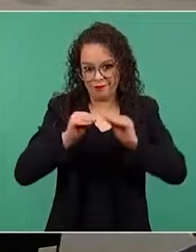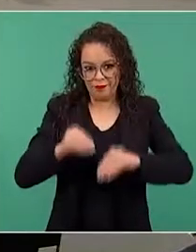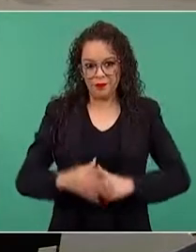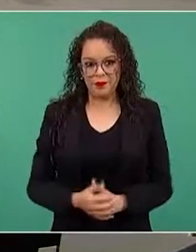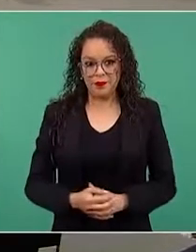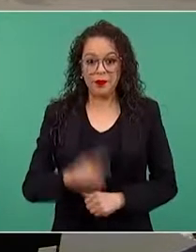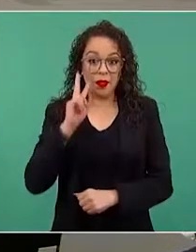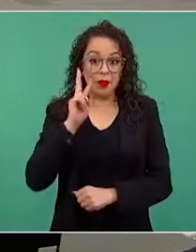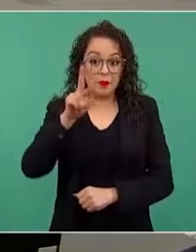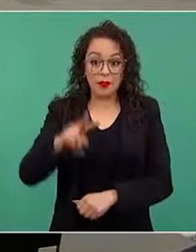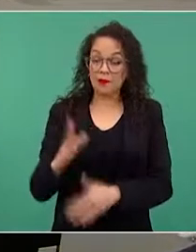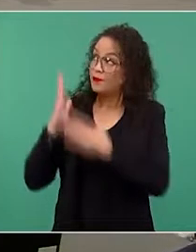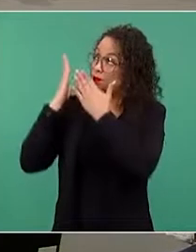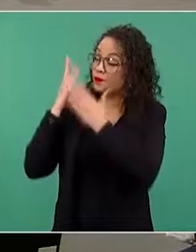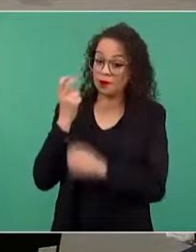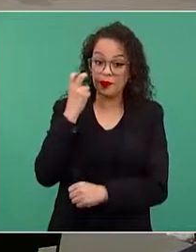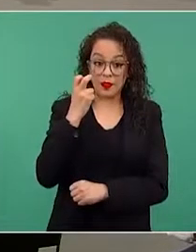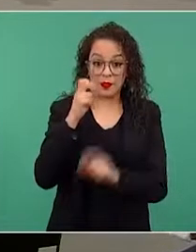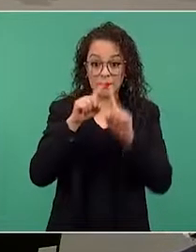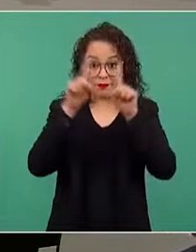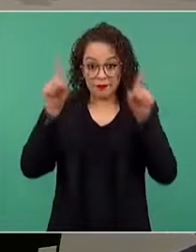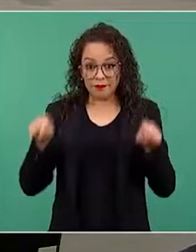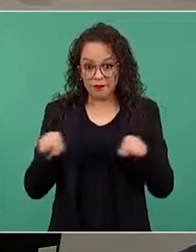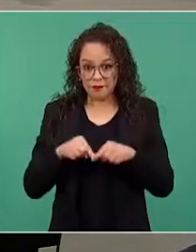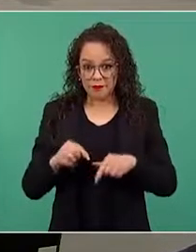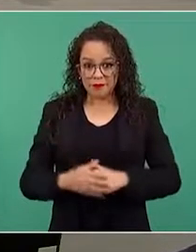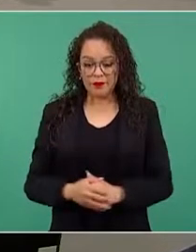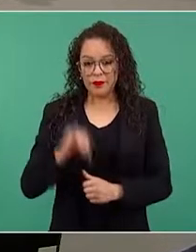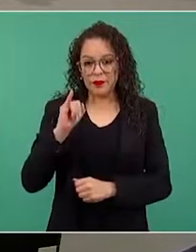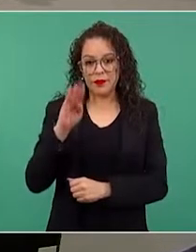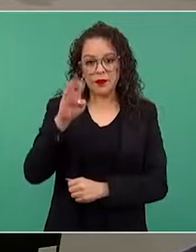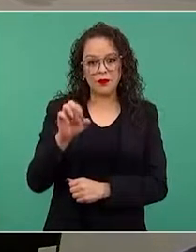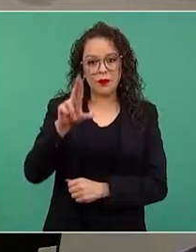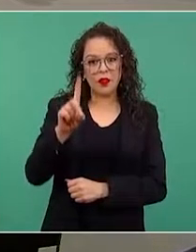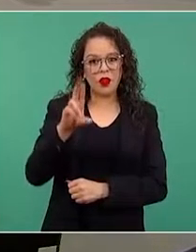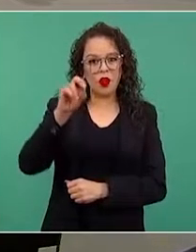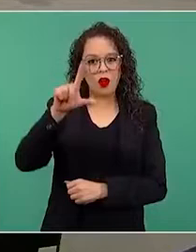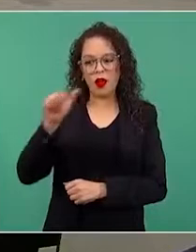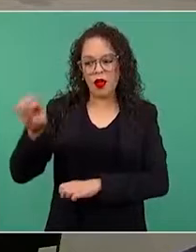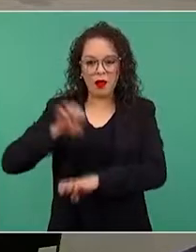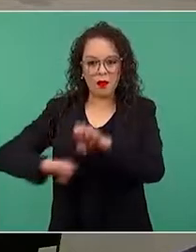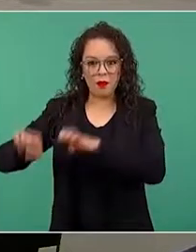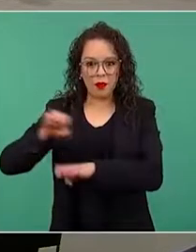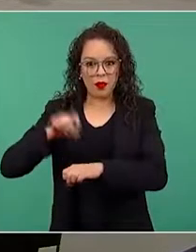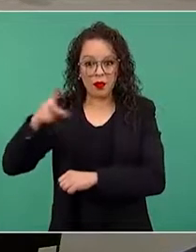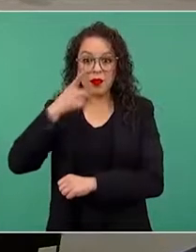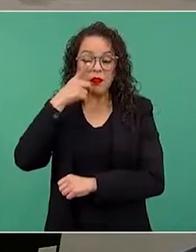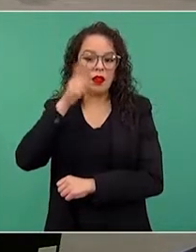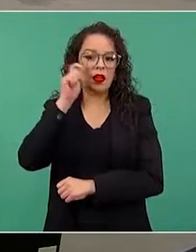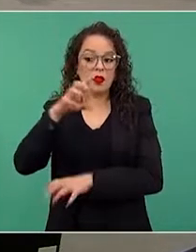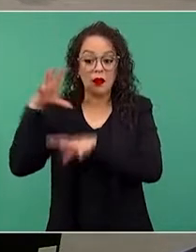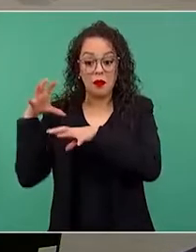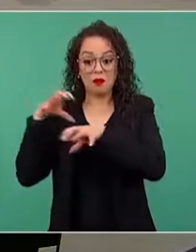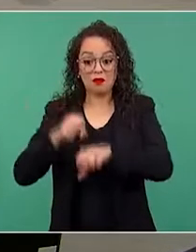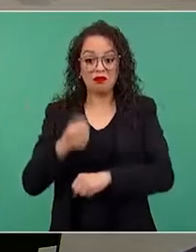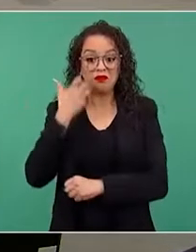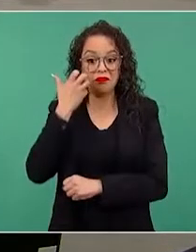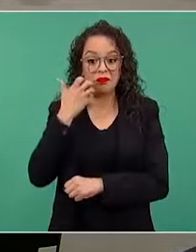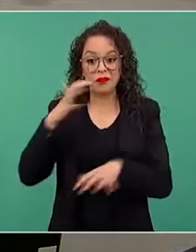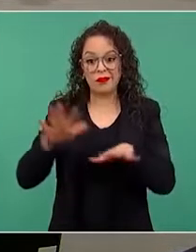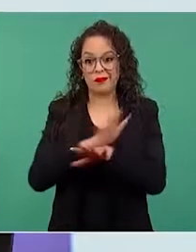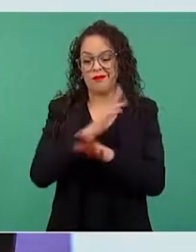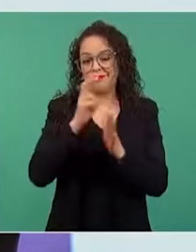apoyada por empresas como Iberdrola, que acusa expropiatoria la reforma, lo cual, como ha